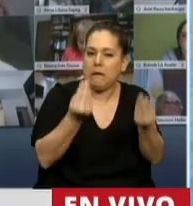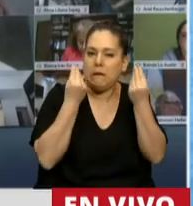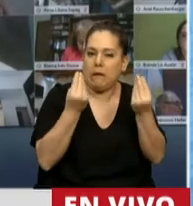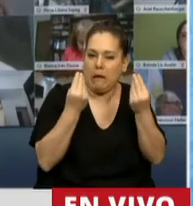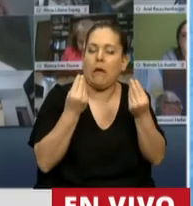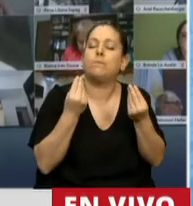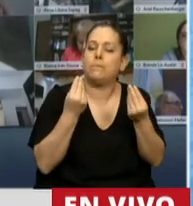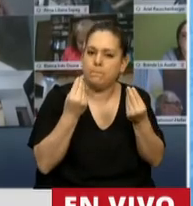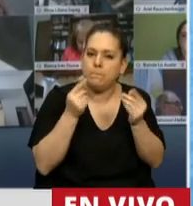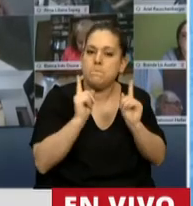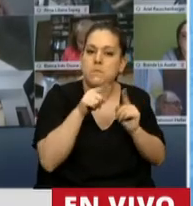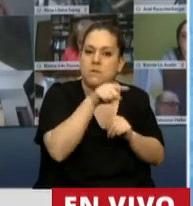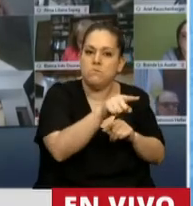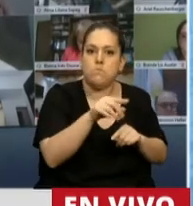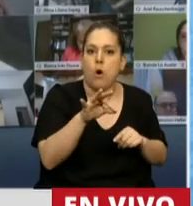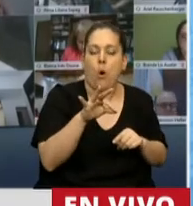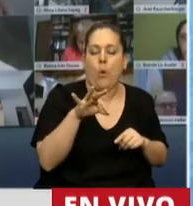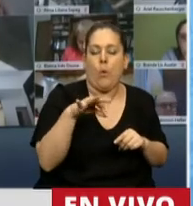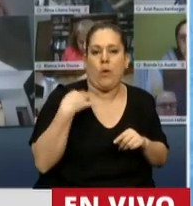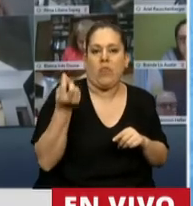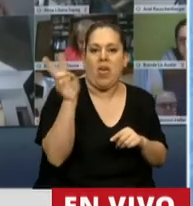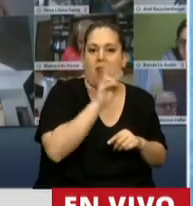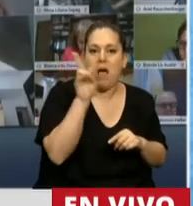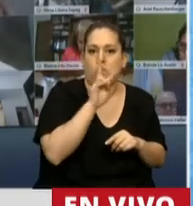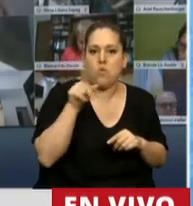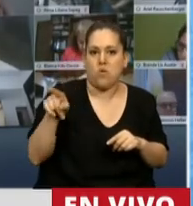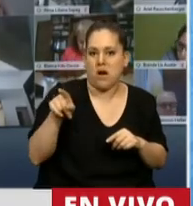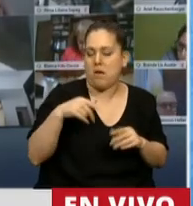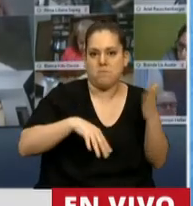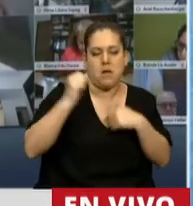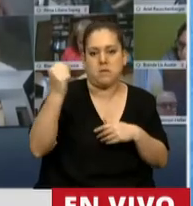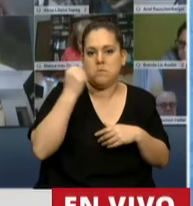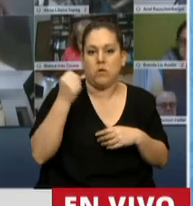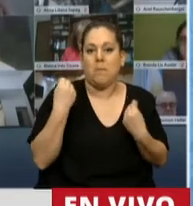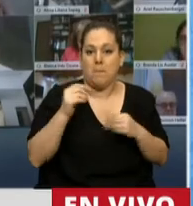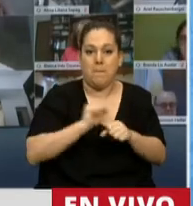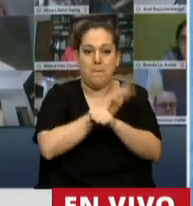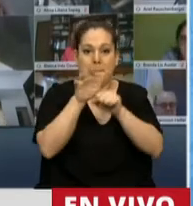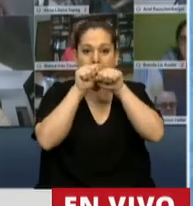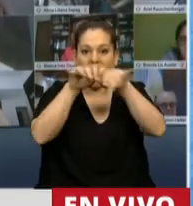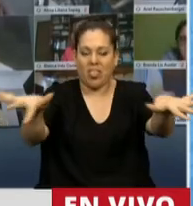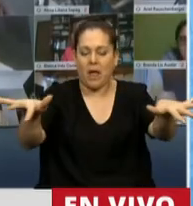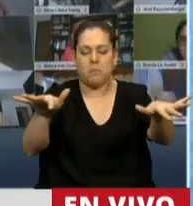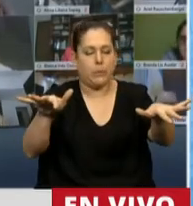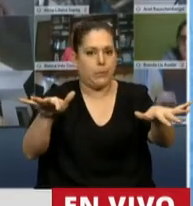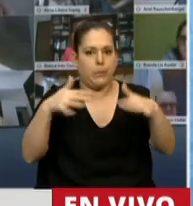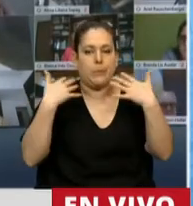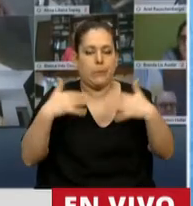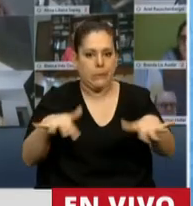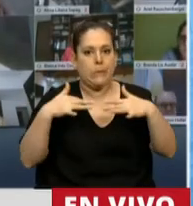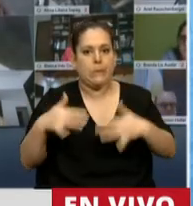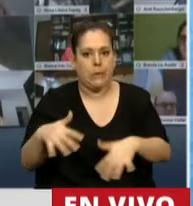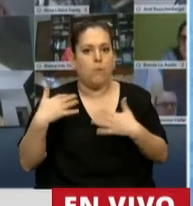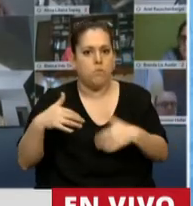con el impacto que genera en la vida de las mujeres. La pandemia ha incrementado exponencialmente y visibilizado